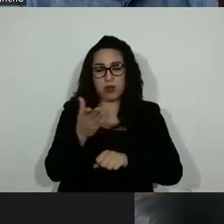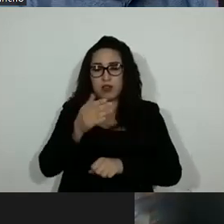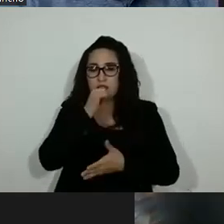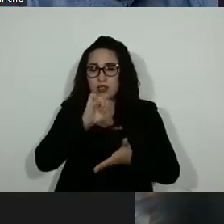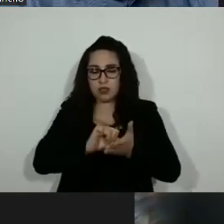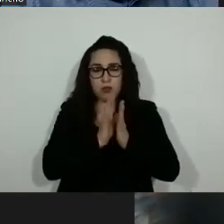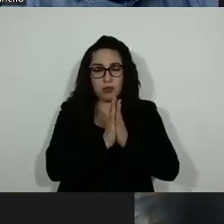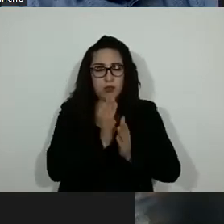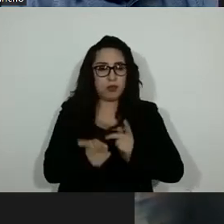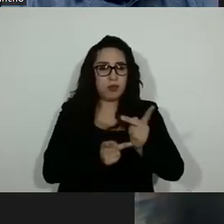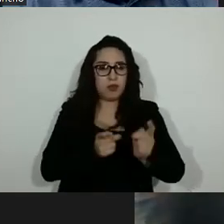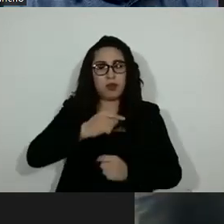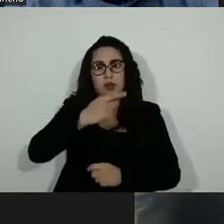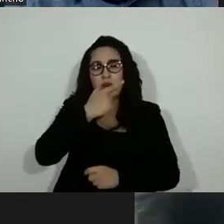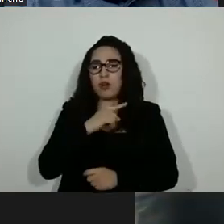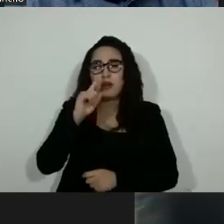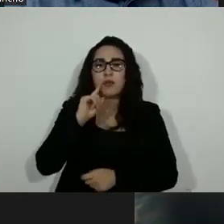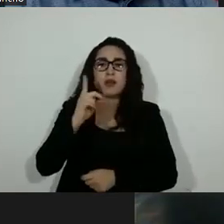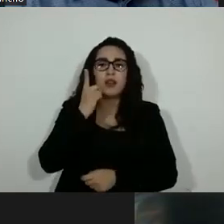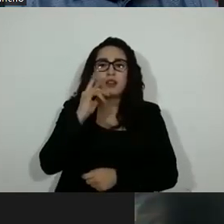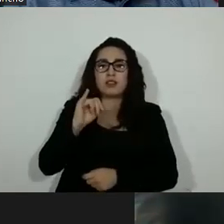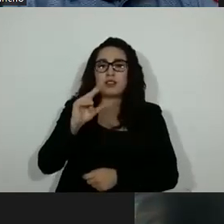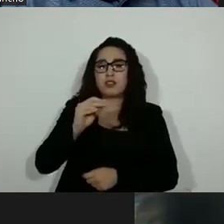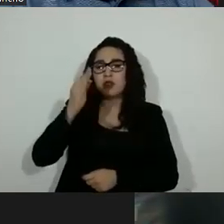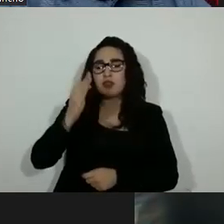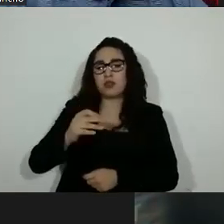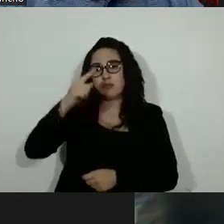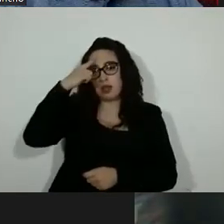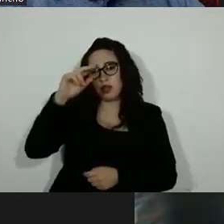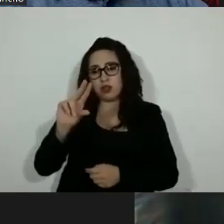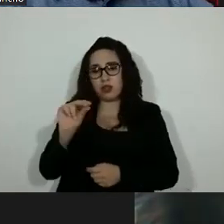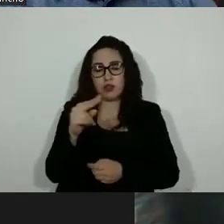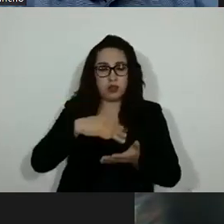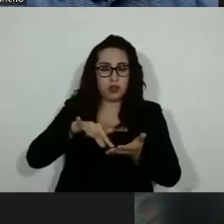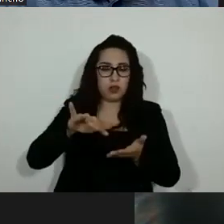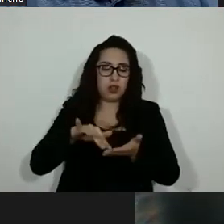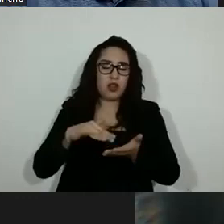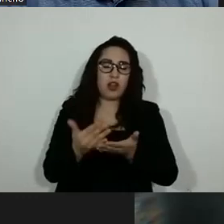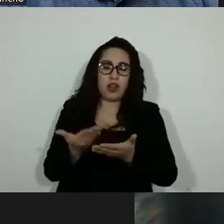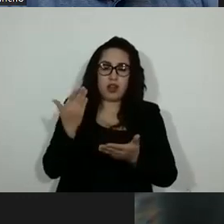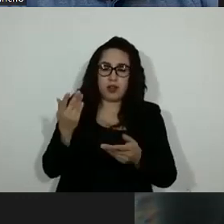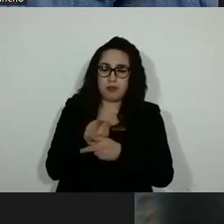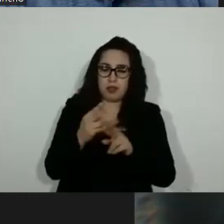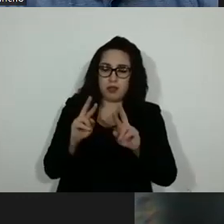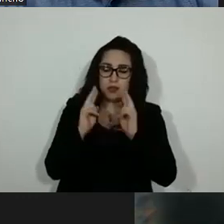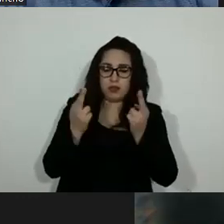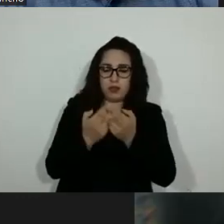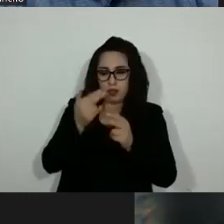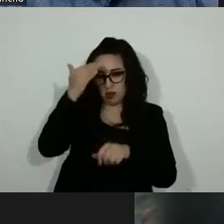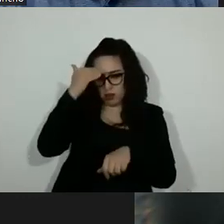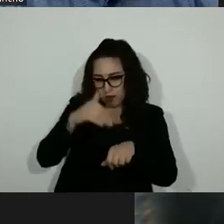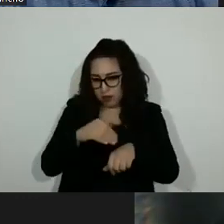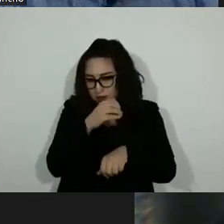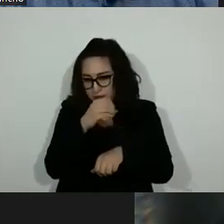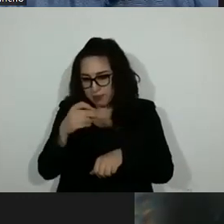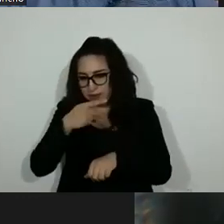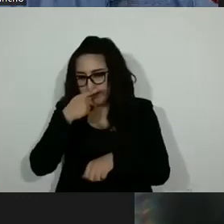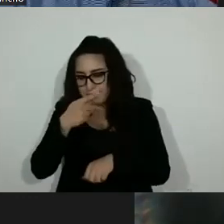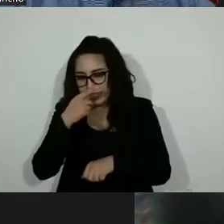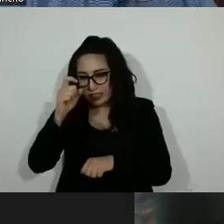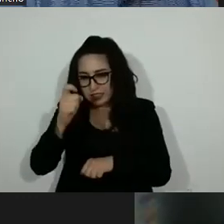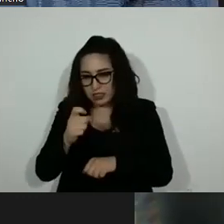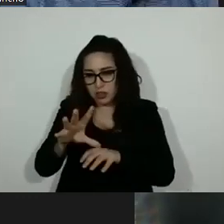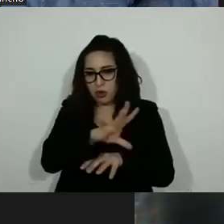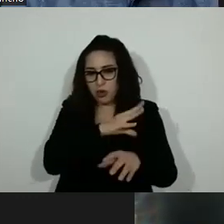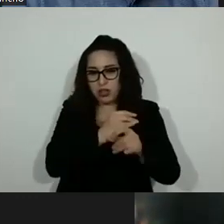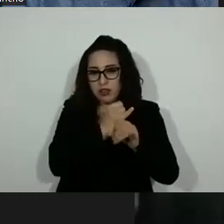comisión en votación económica si es de dispensarse la lectura del acta de la sexta sesión ordinaria de esta comisión, misma que fue